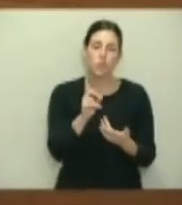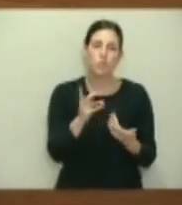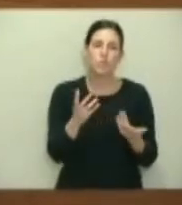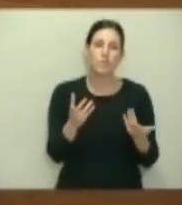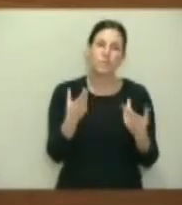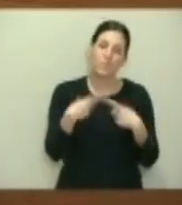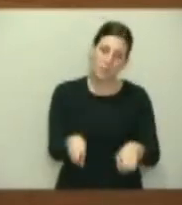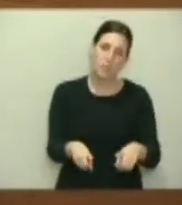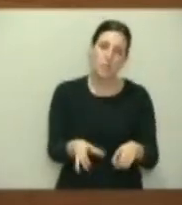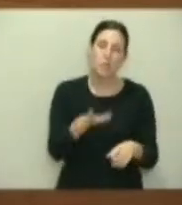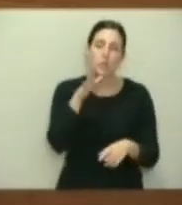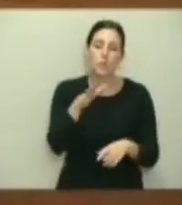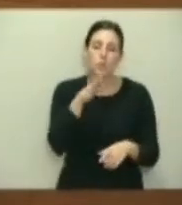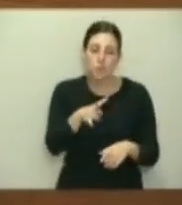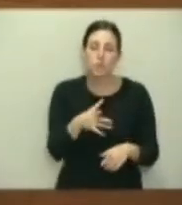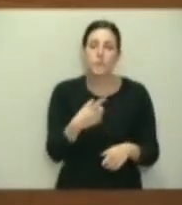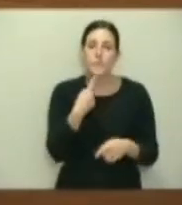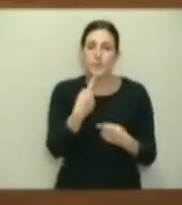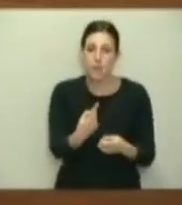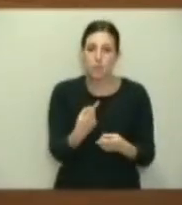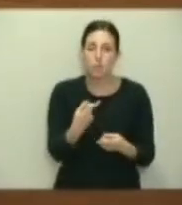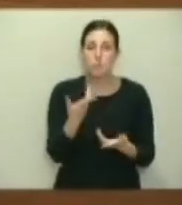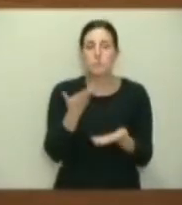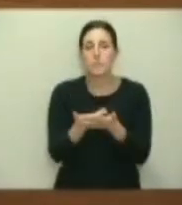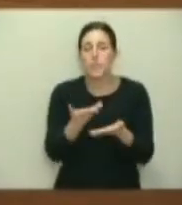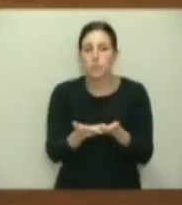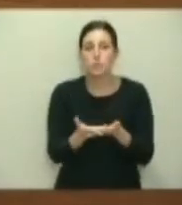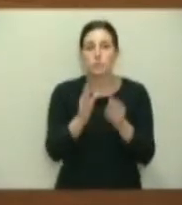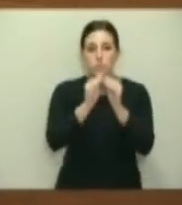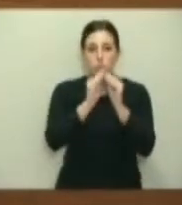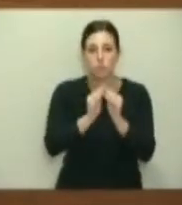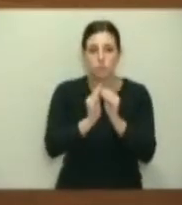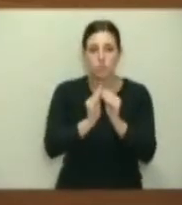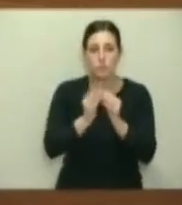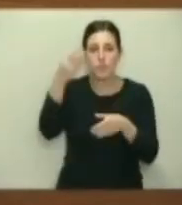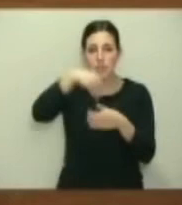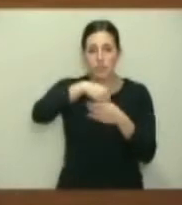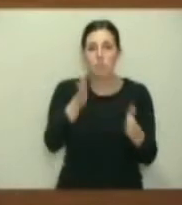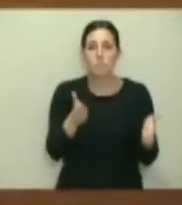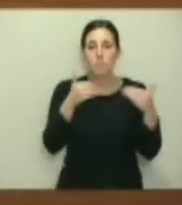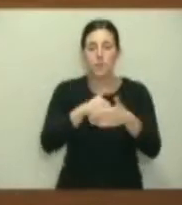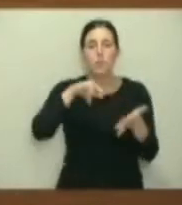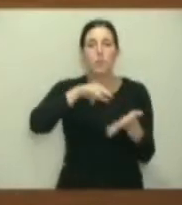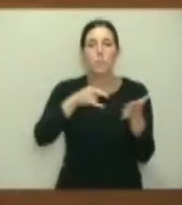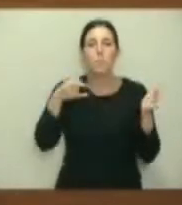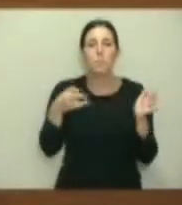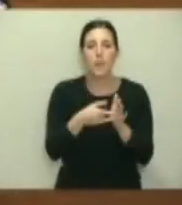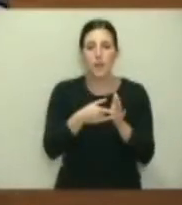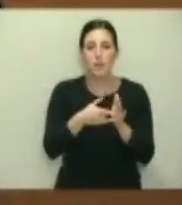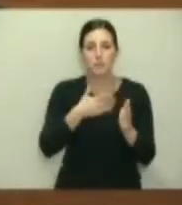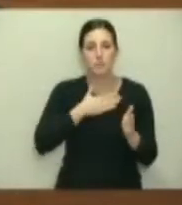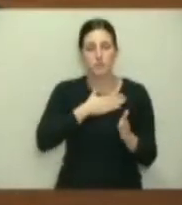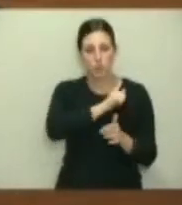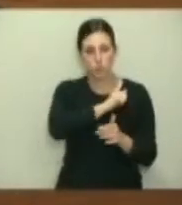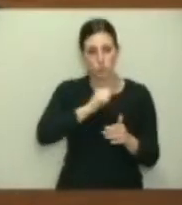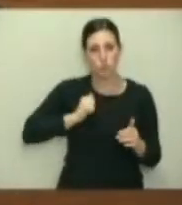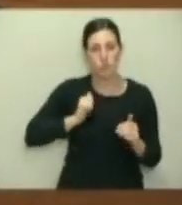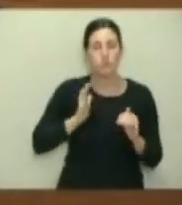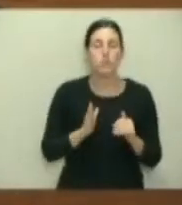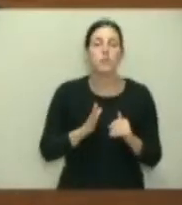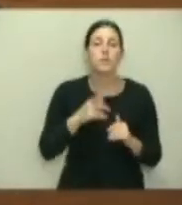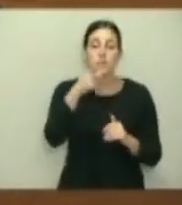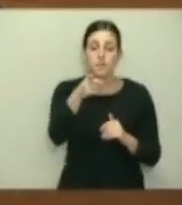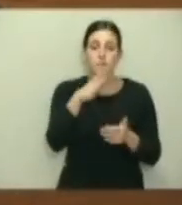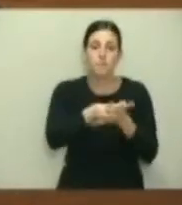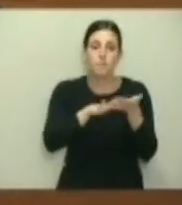y por eso le urgíamos a que se elaborase todo en el marco de un plan, que se denominase un plan autonómico. Usted ha